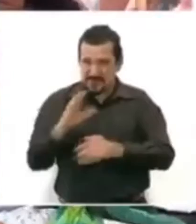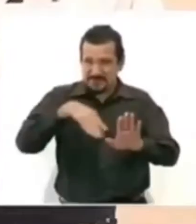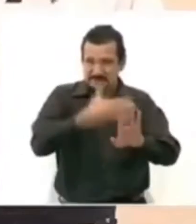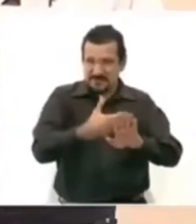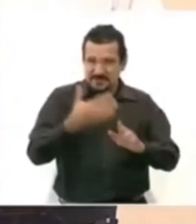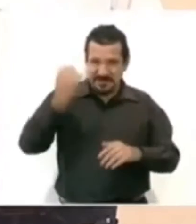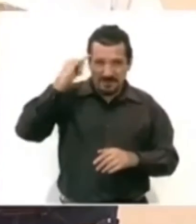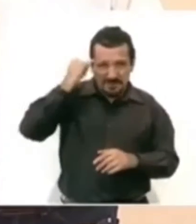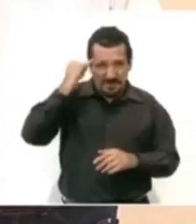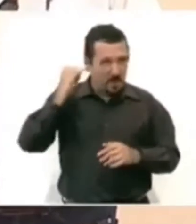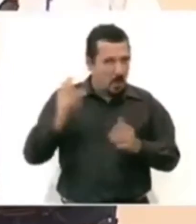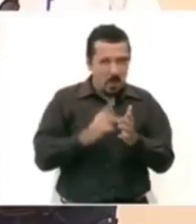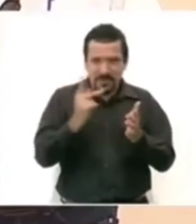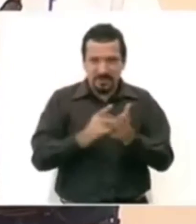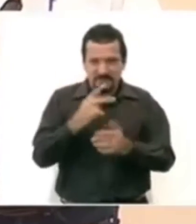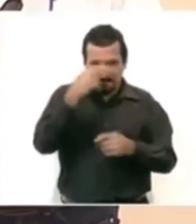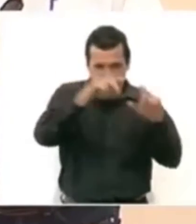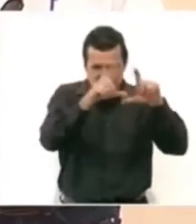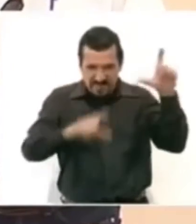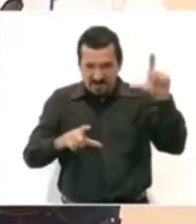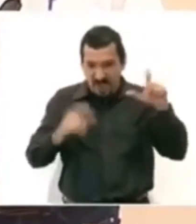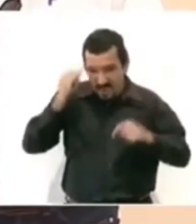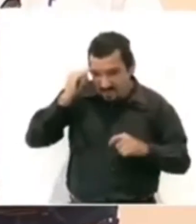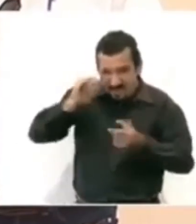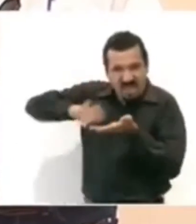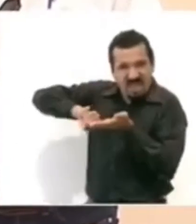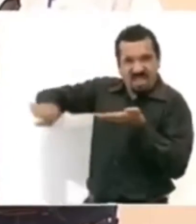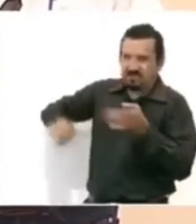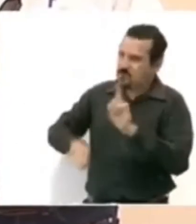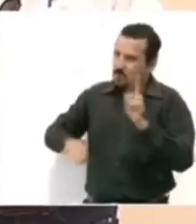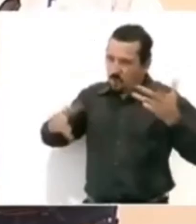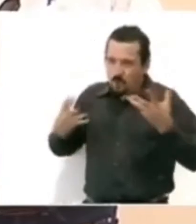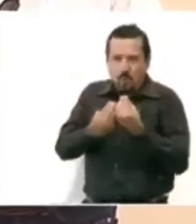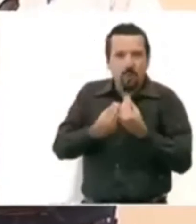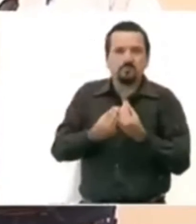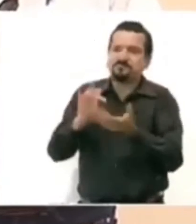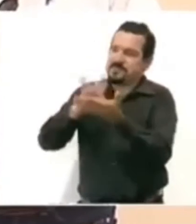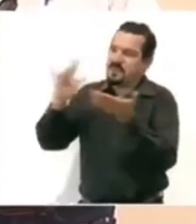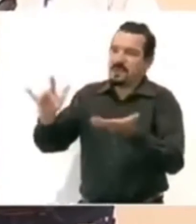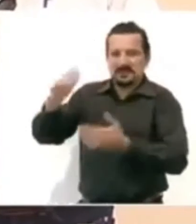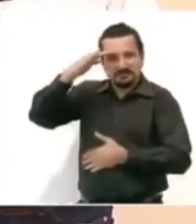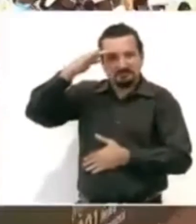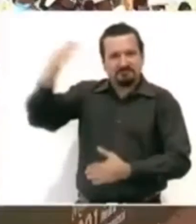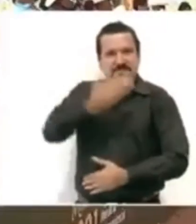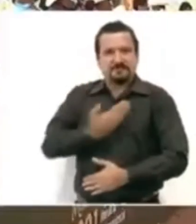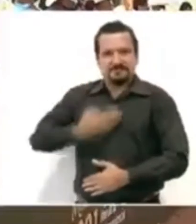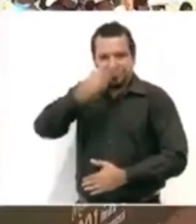que nunca más haya un México sin nosotros los pueblos indígenas. Muchas gracias señor Presidente de México.